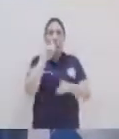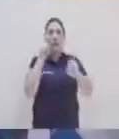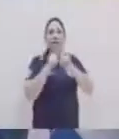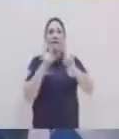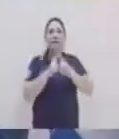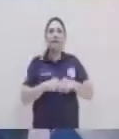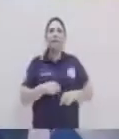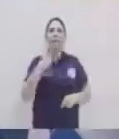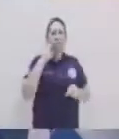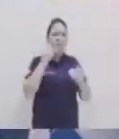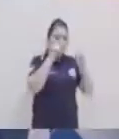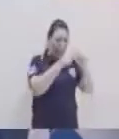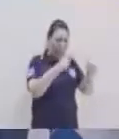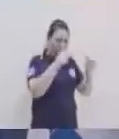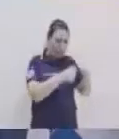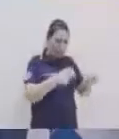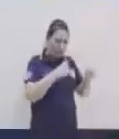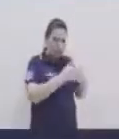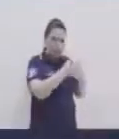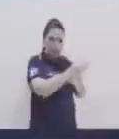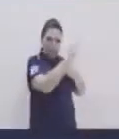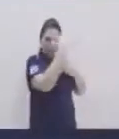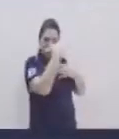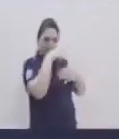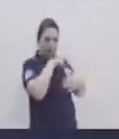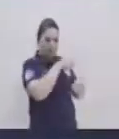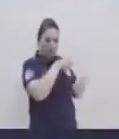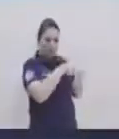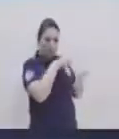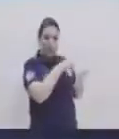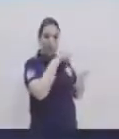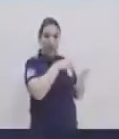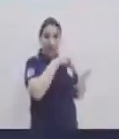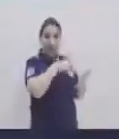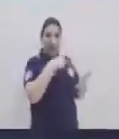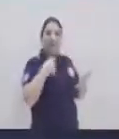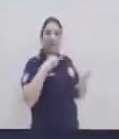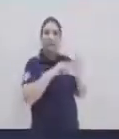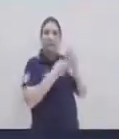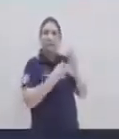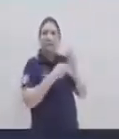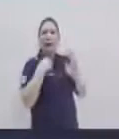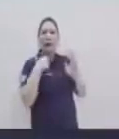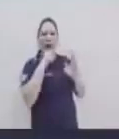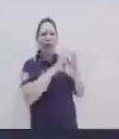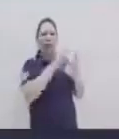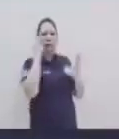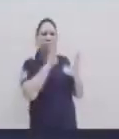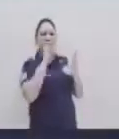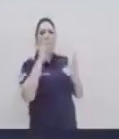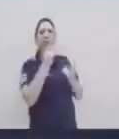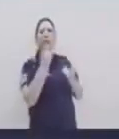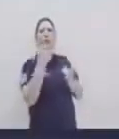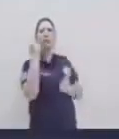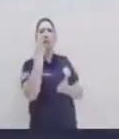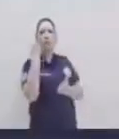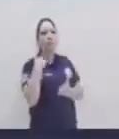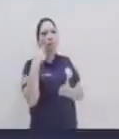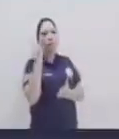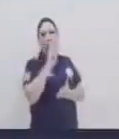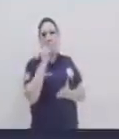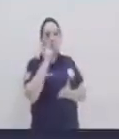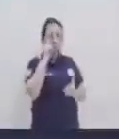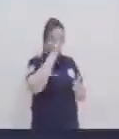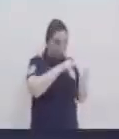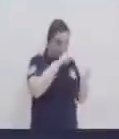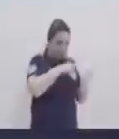determinar, analizar la información que tenemos en las manos no significa simplemente ah, si voy a sacar lo más importante son esas tres